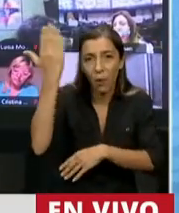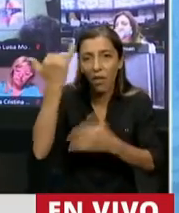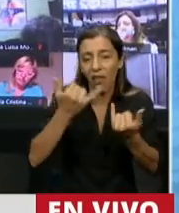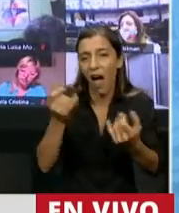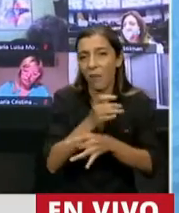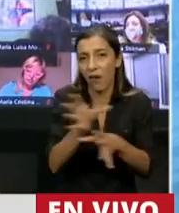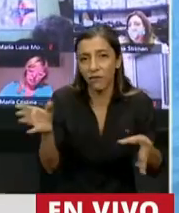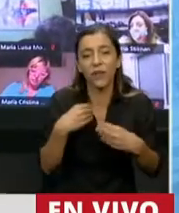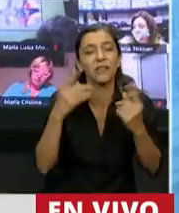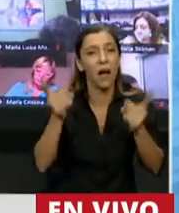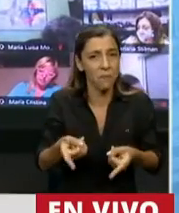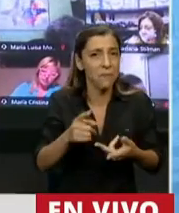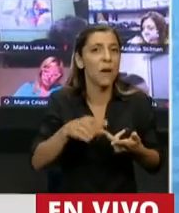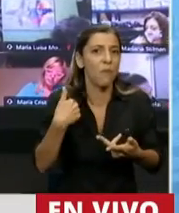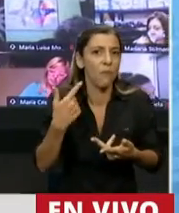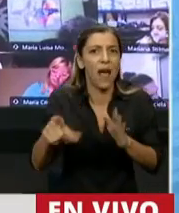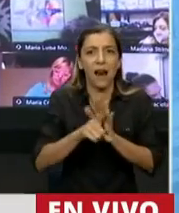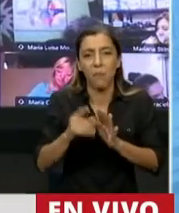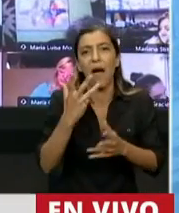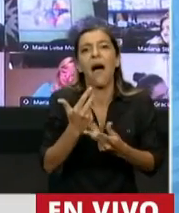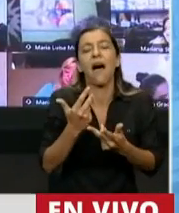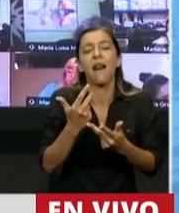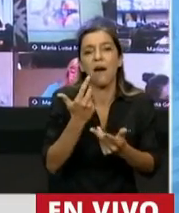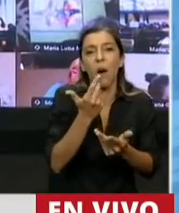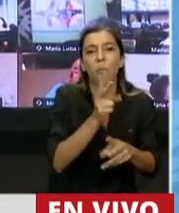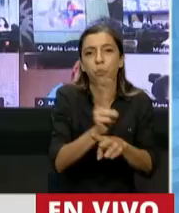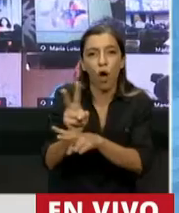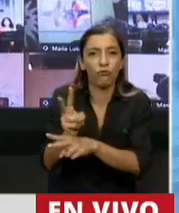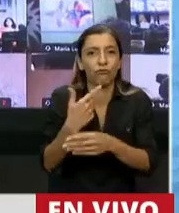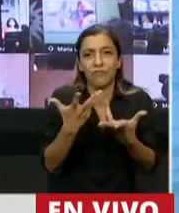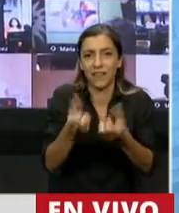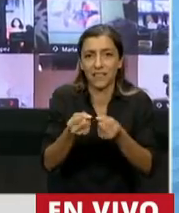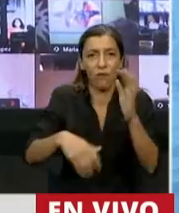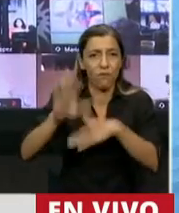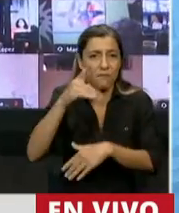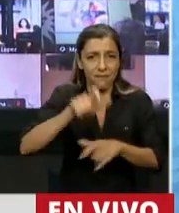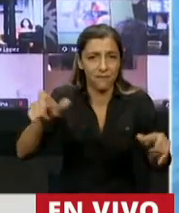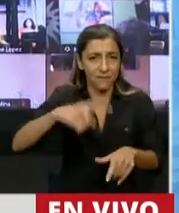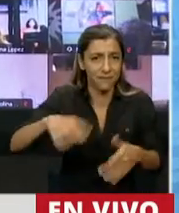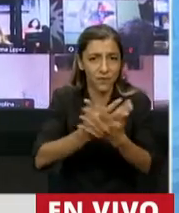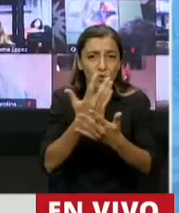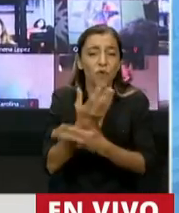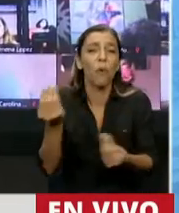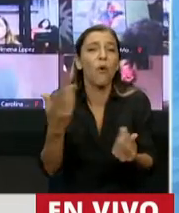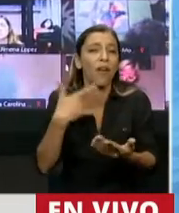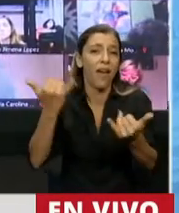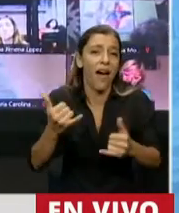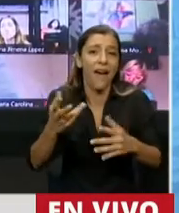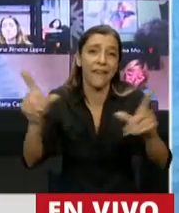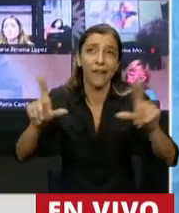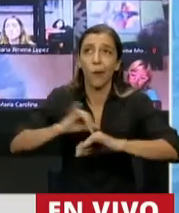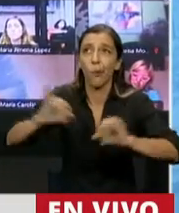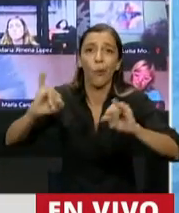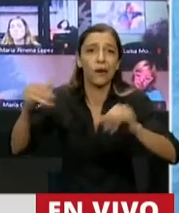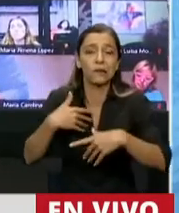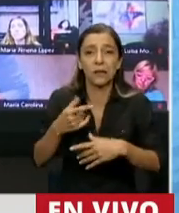muerte en la Argentina, una ley para proteger el derecho a la salud de los más vulnerados por el marketing y la publicidad, que son los niños, niñas y